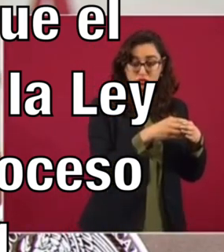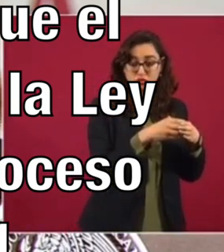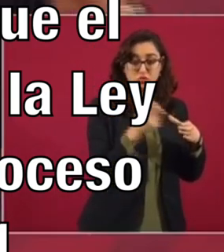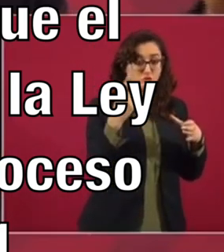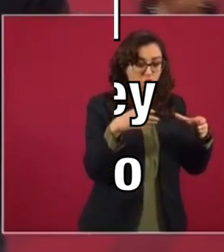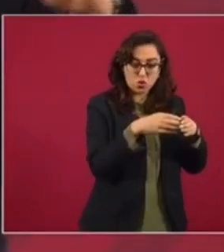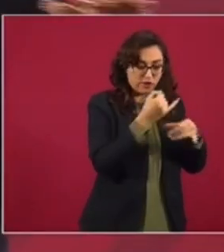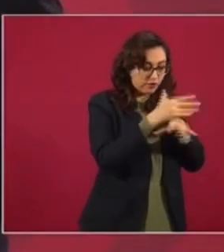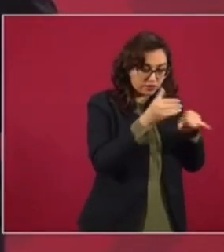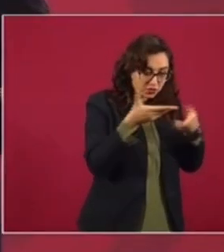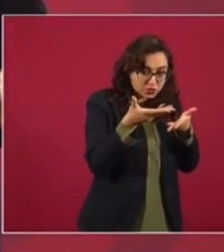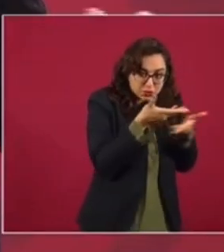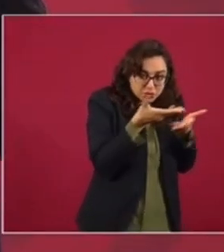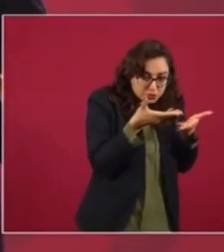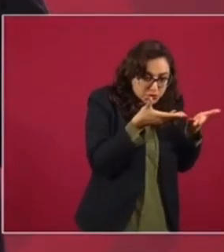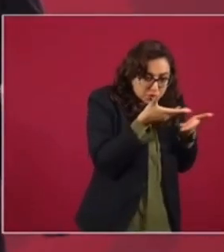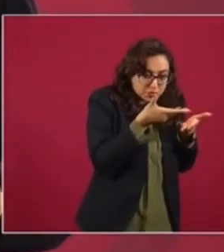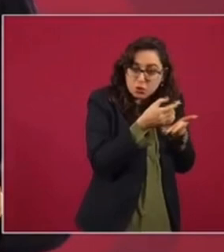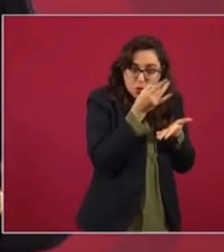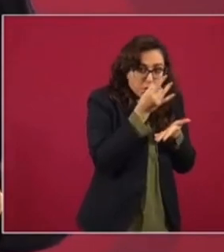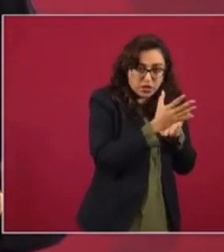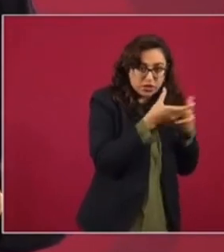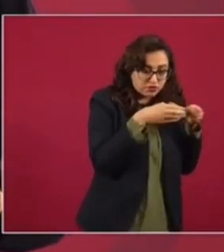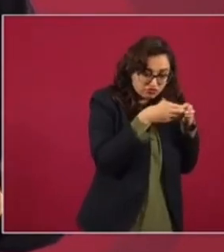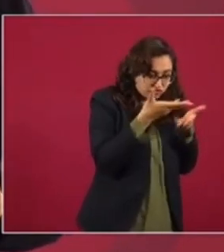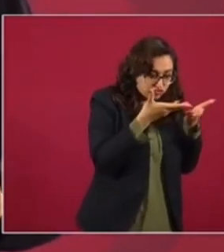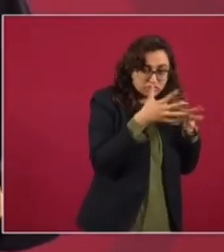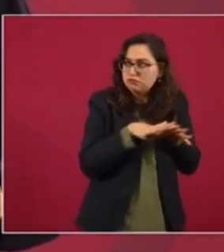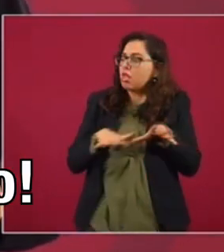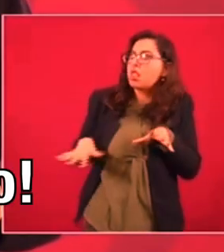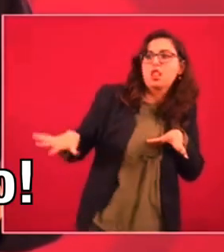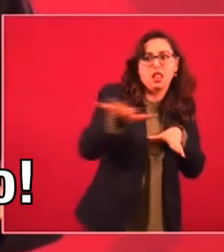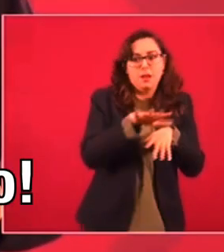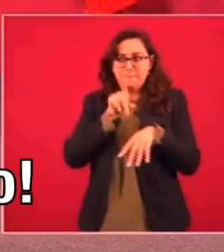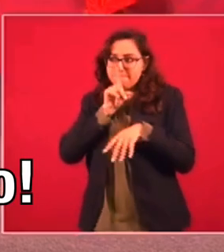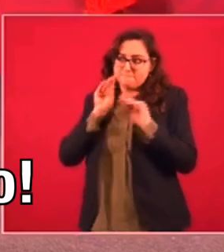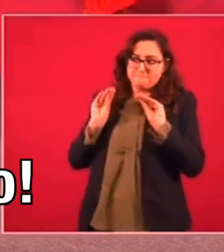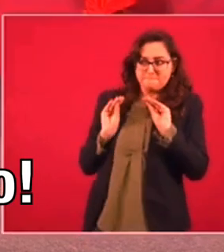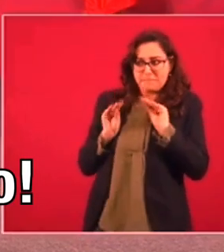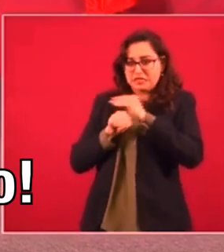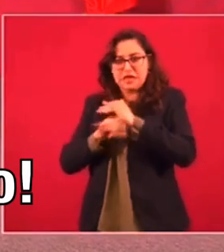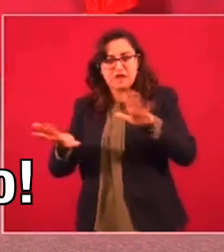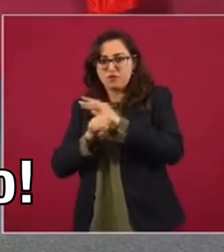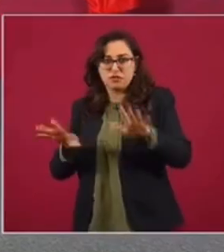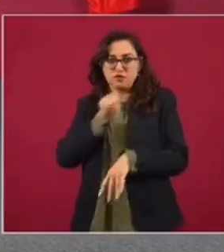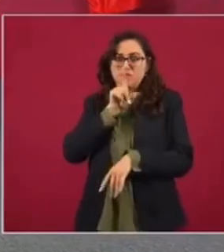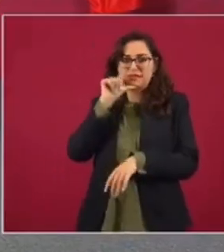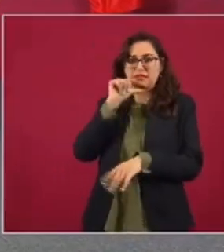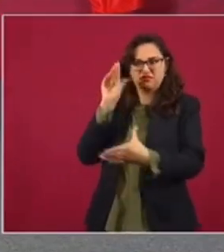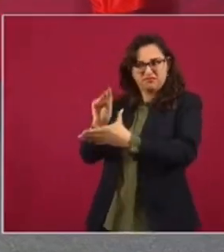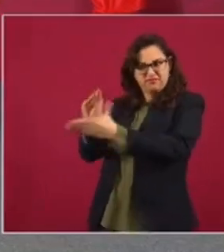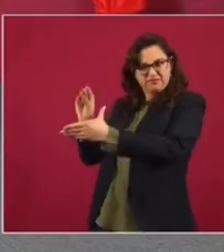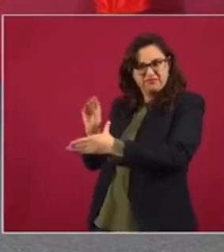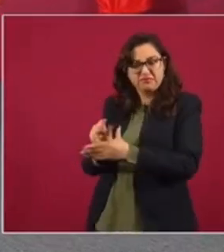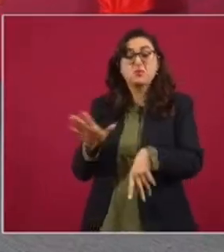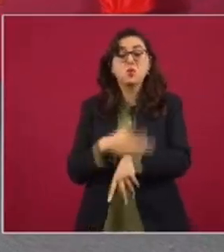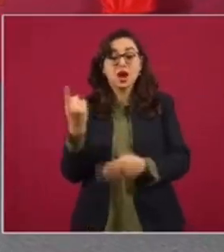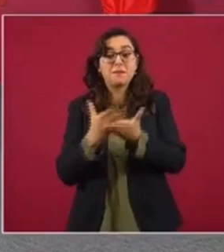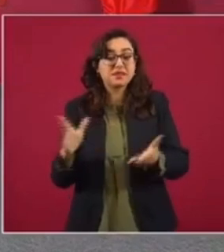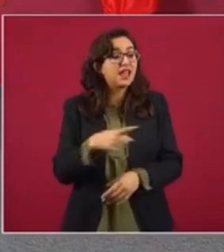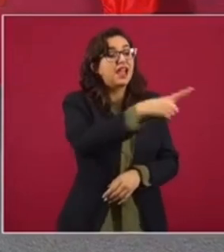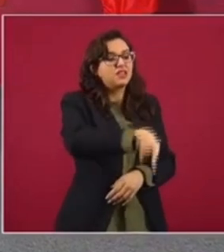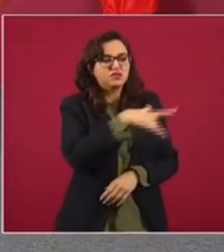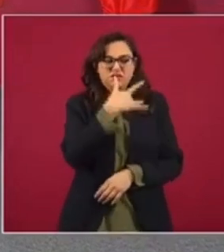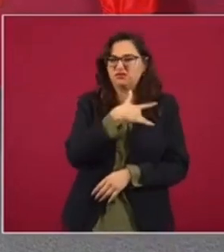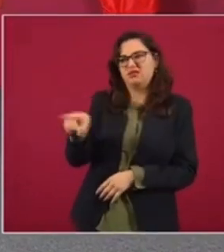y que la gente no contara con mi información, porque además hay un desprecio hacia el pueblo. Se